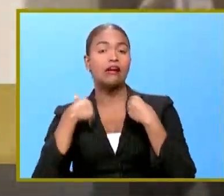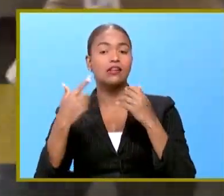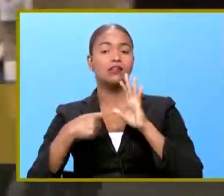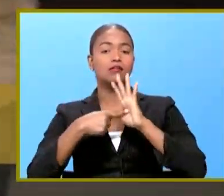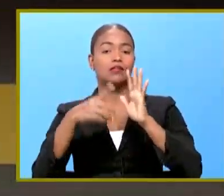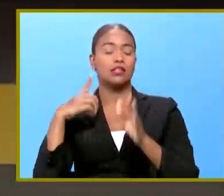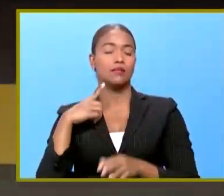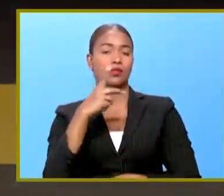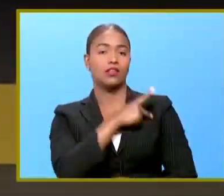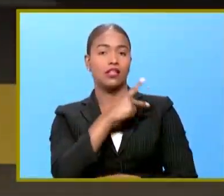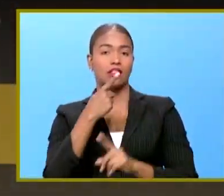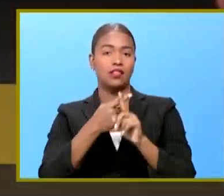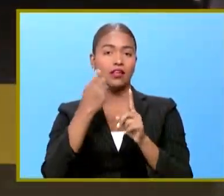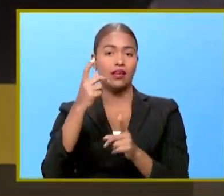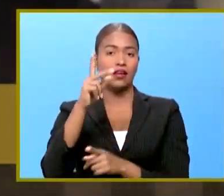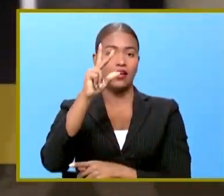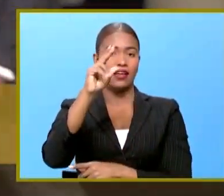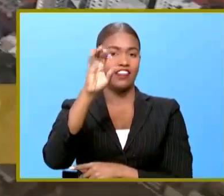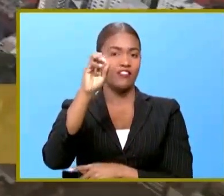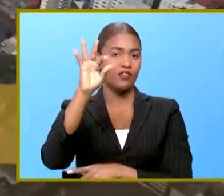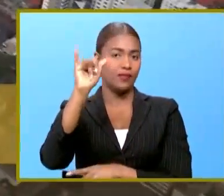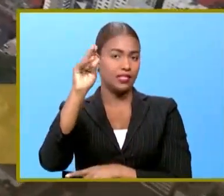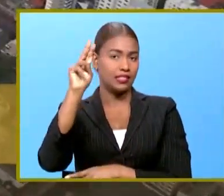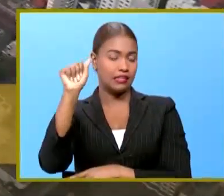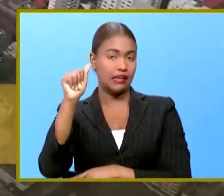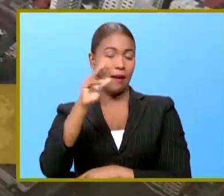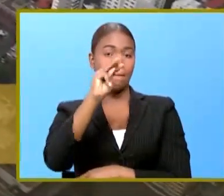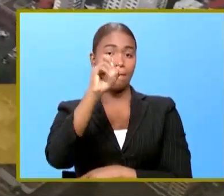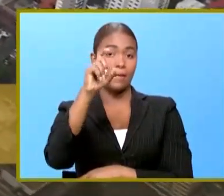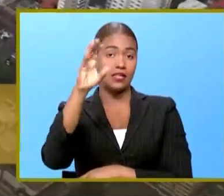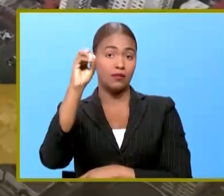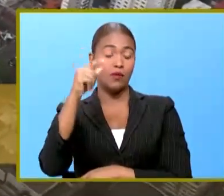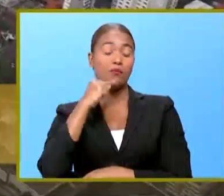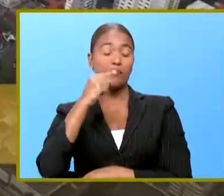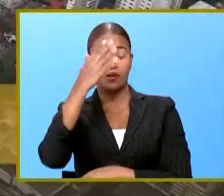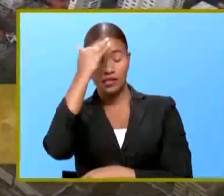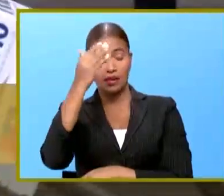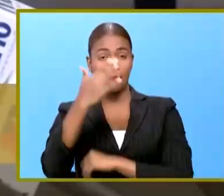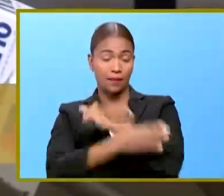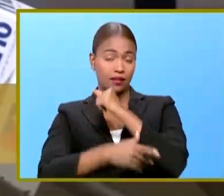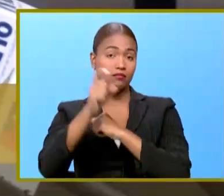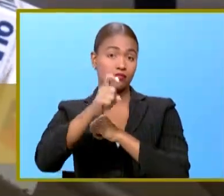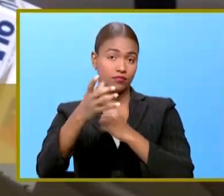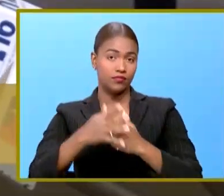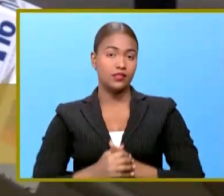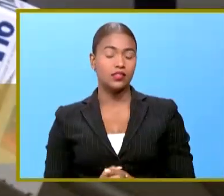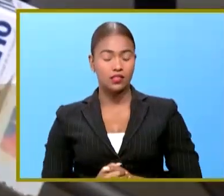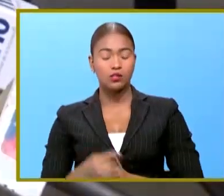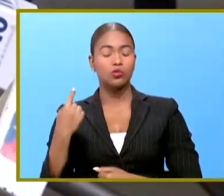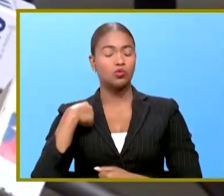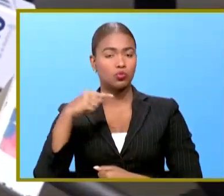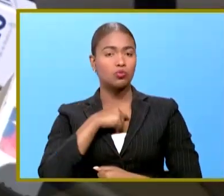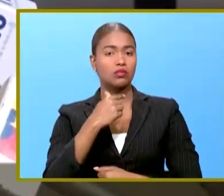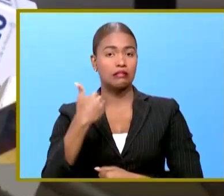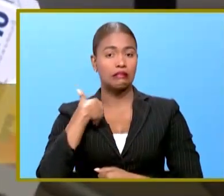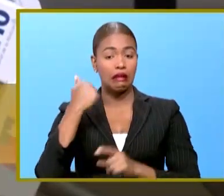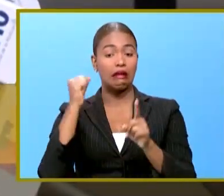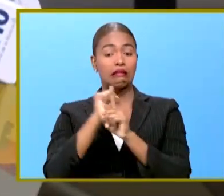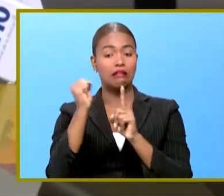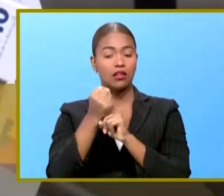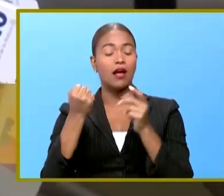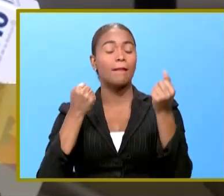mostró el diputado reformista Máximo Castro porque entiende que el país lo requiere nosotros estamos en condiciones de